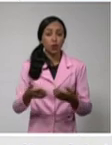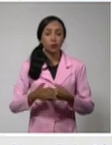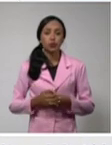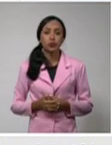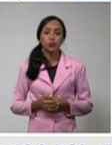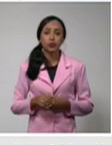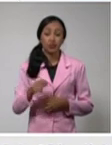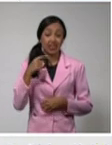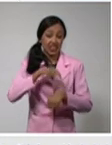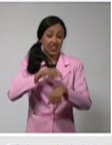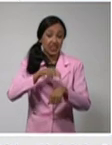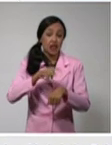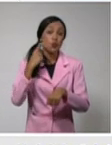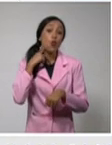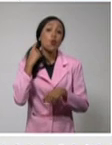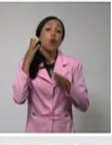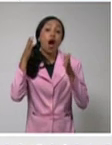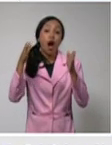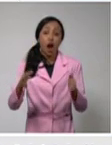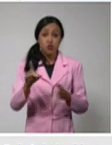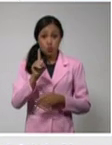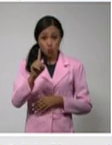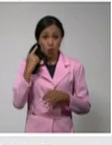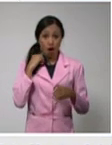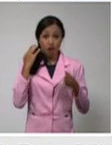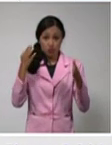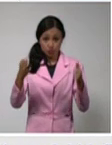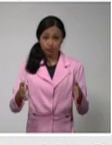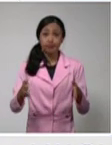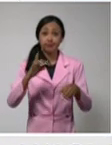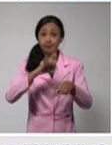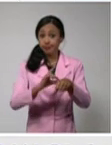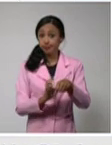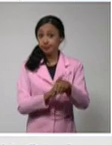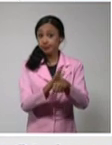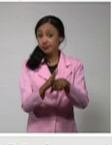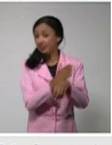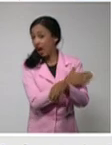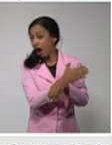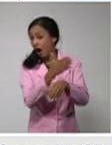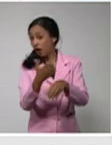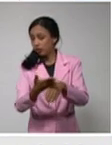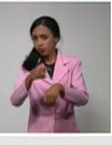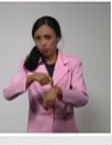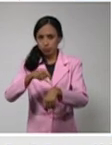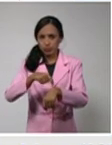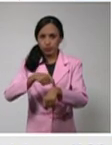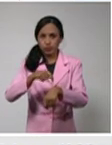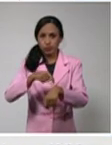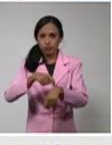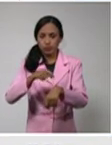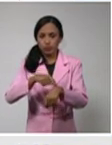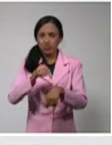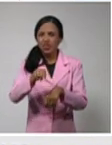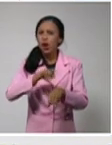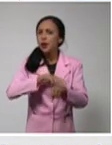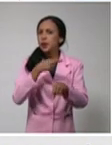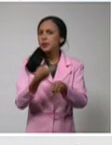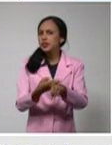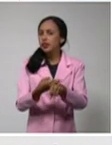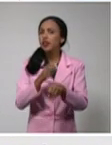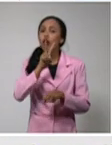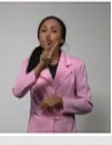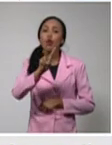año de trayectoria de la pandemia en Cuba. Eso da una positividad de 2